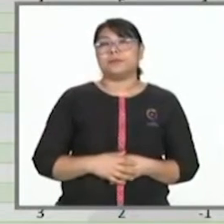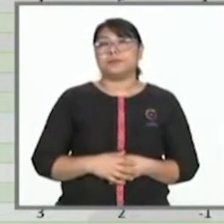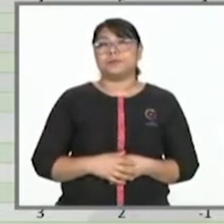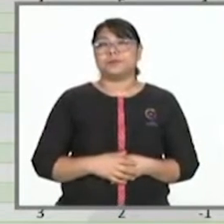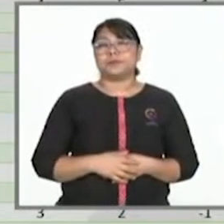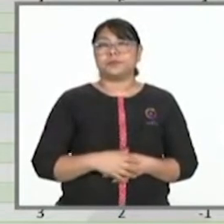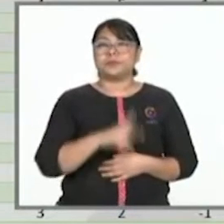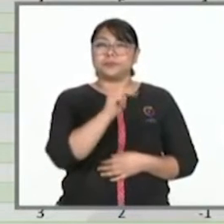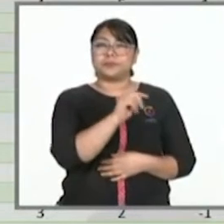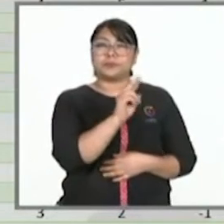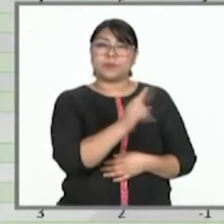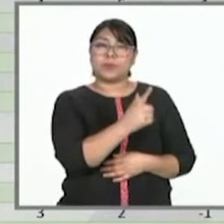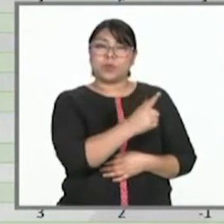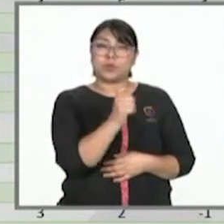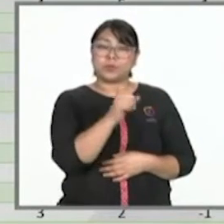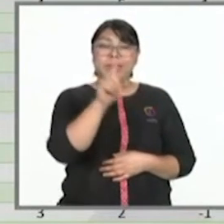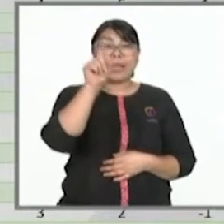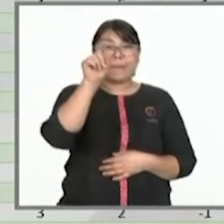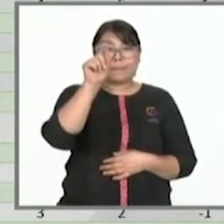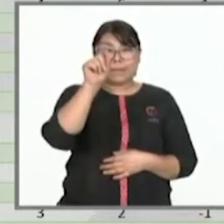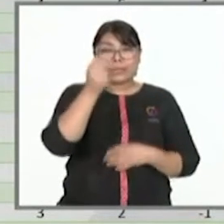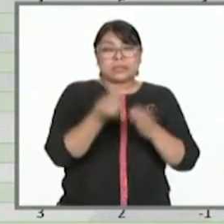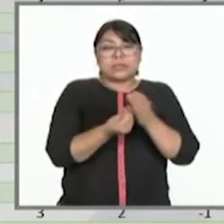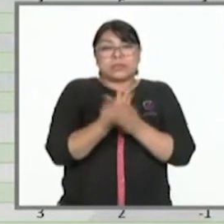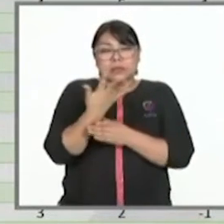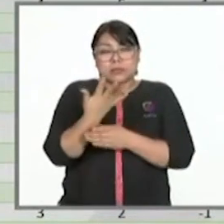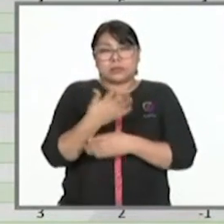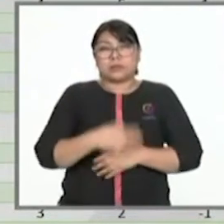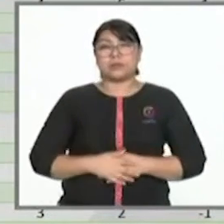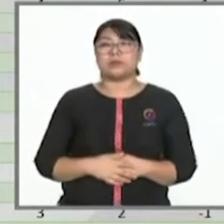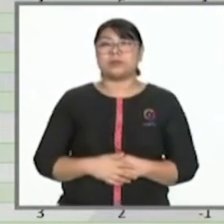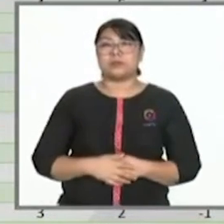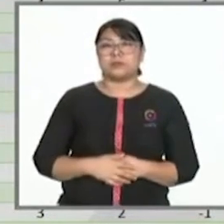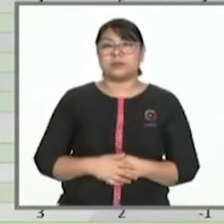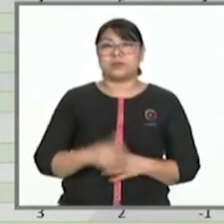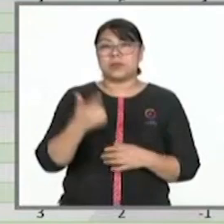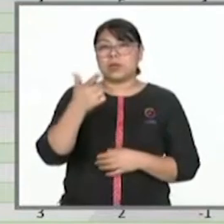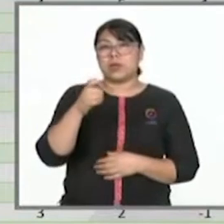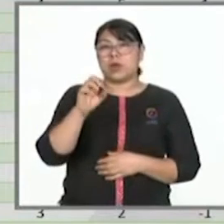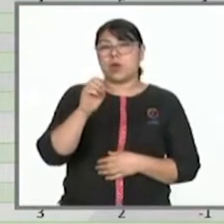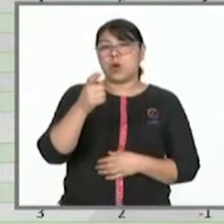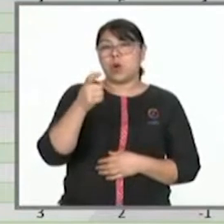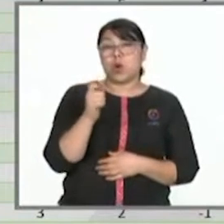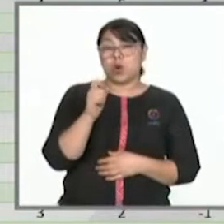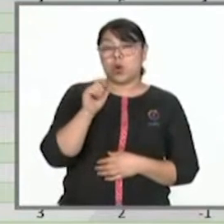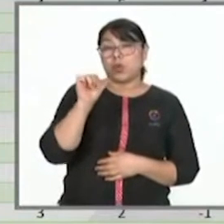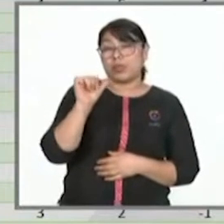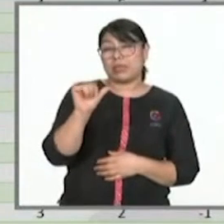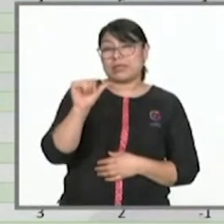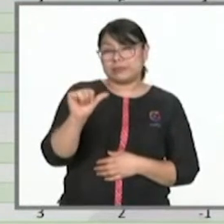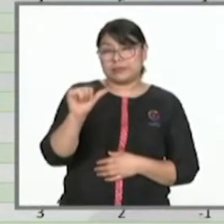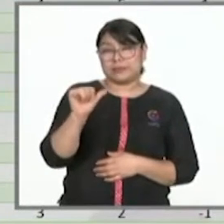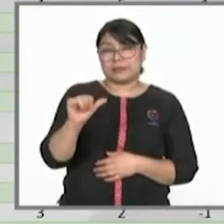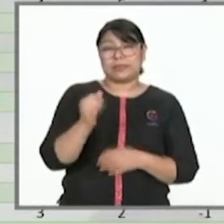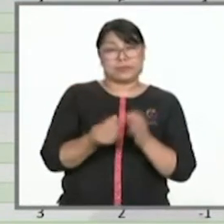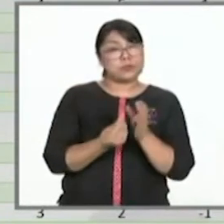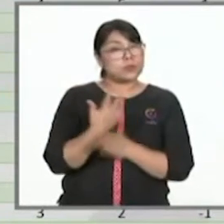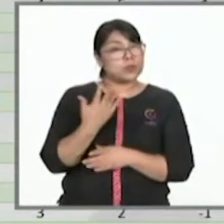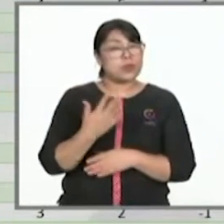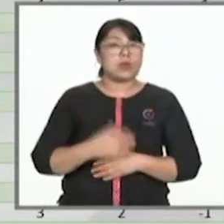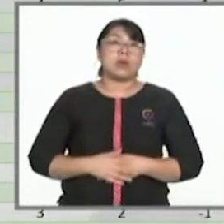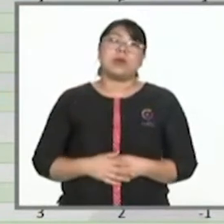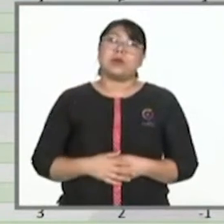sanitaria número 3, Tuxtepec, con 20 casos nuevos. Le sigue Santa Cruz, Jojocotlán, con 16 casos nuevos.